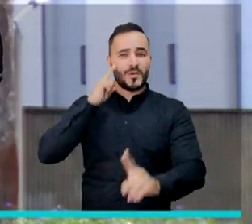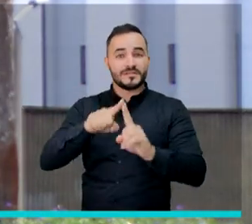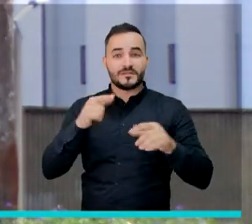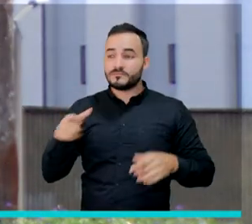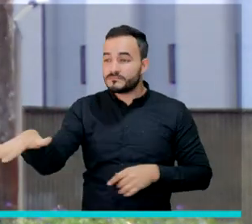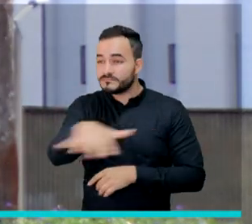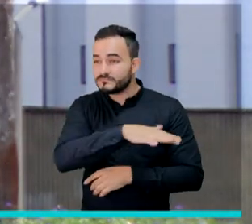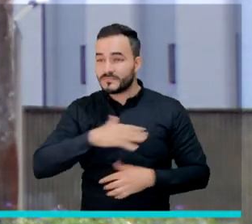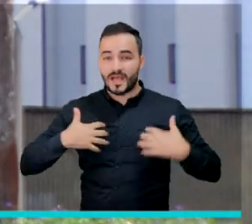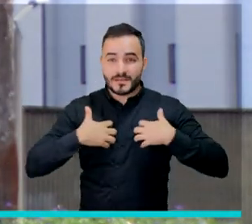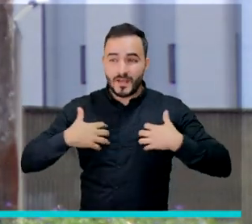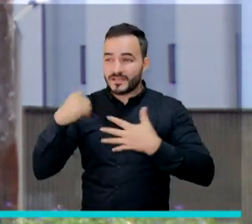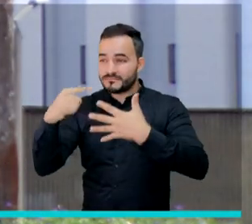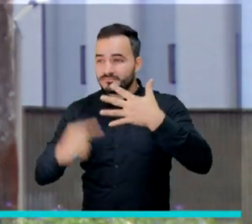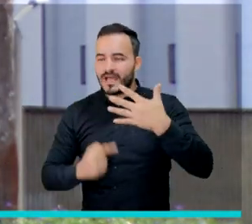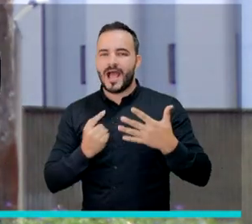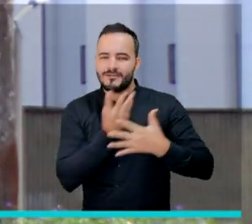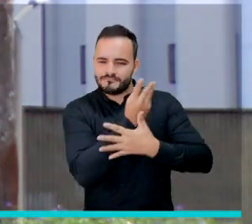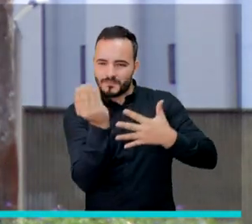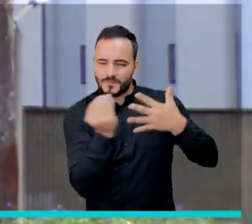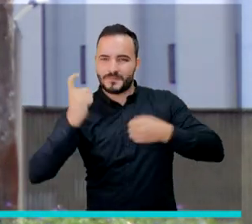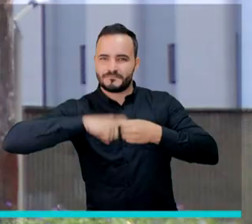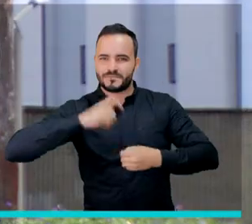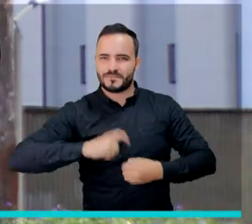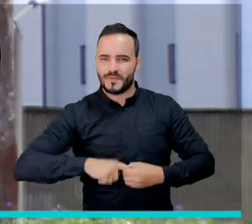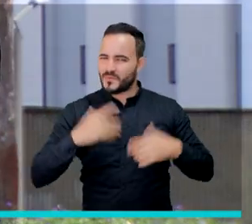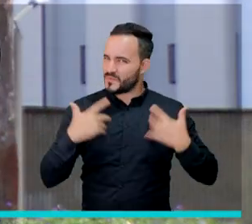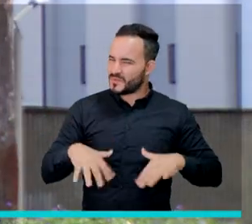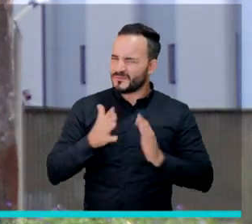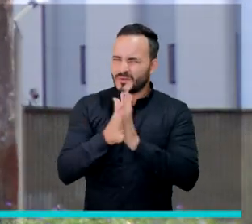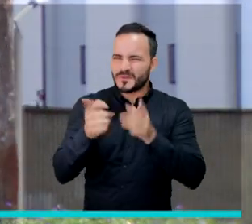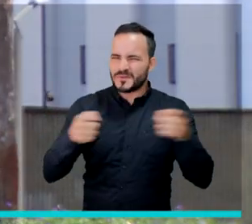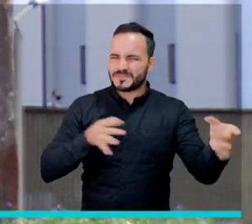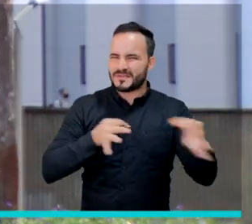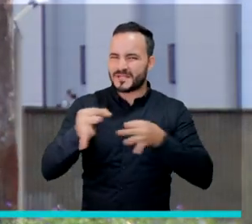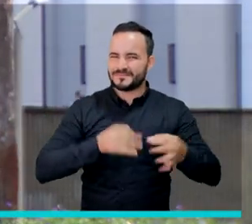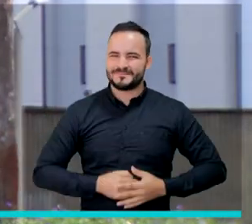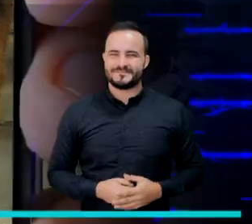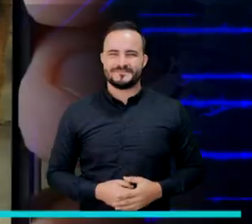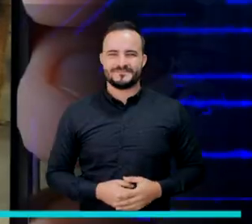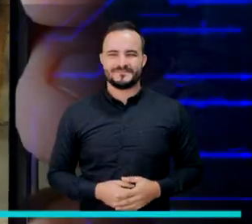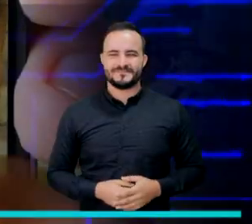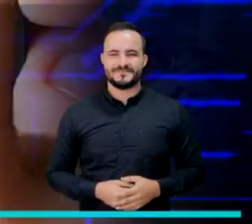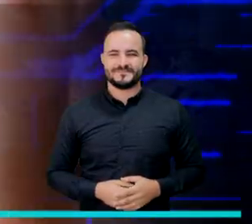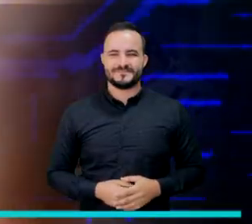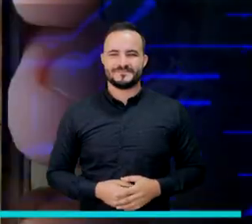caracterizar animales. Les contamos por qué es importante esta herramienta y cuáles son sus beneficios.